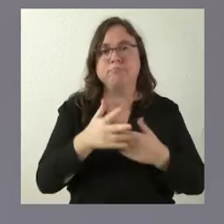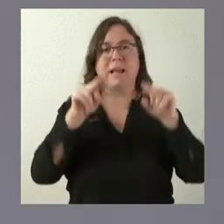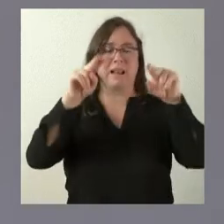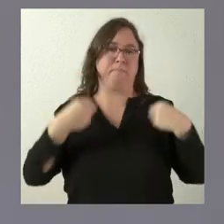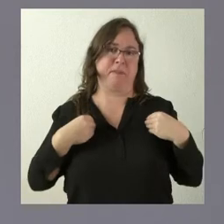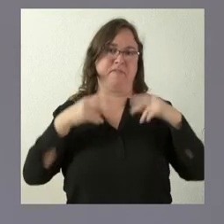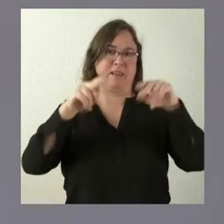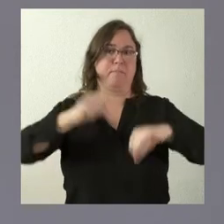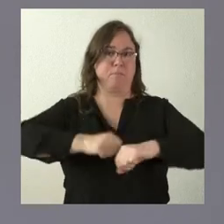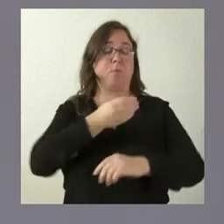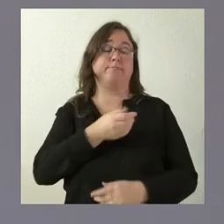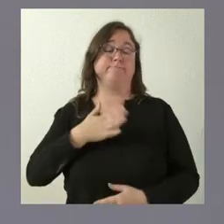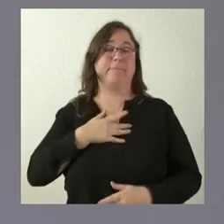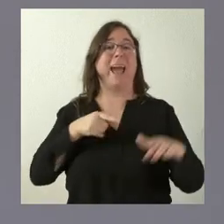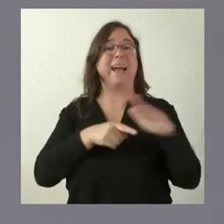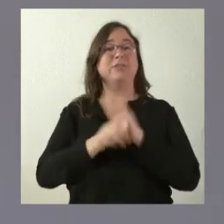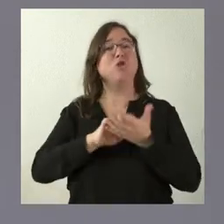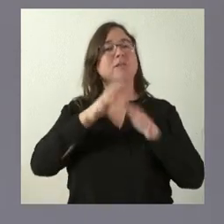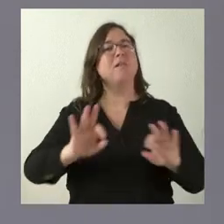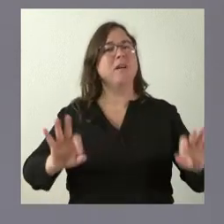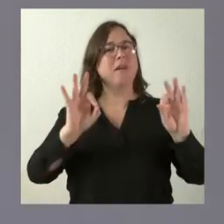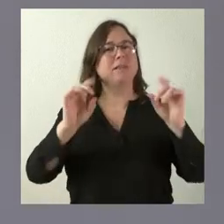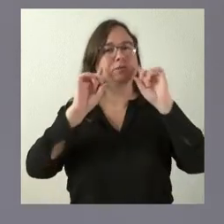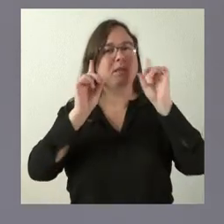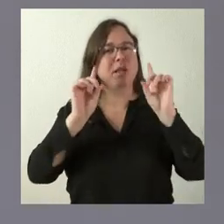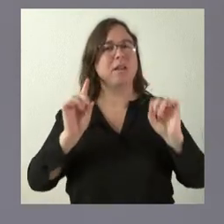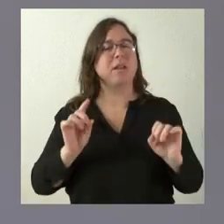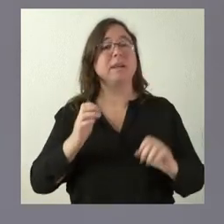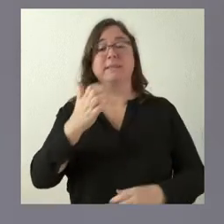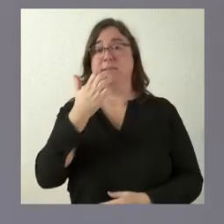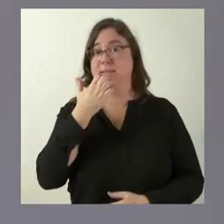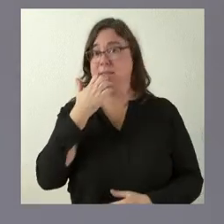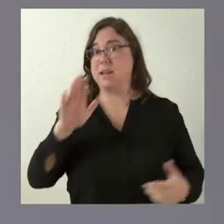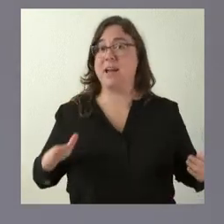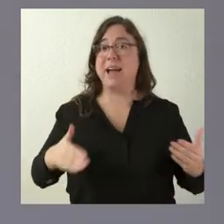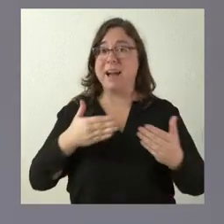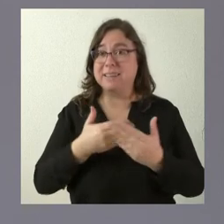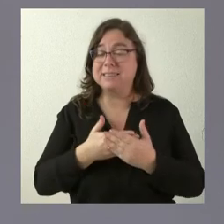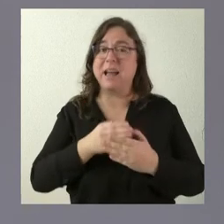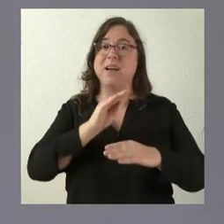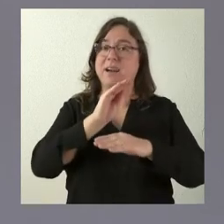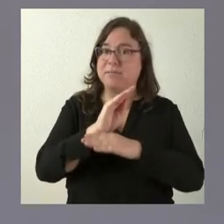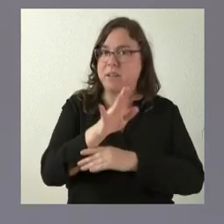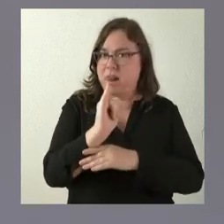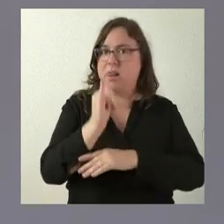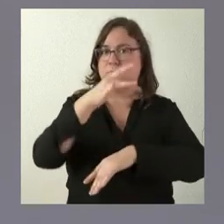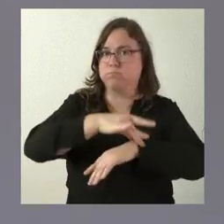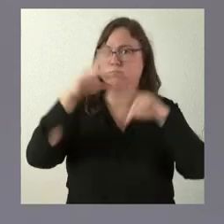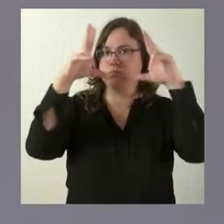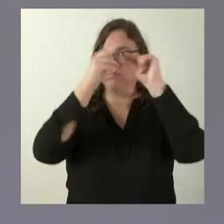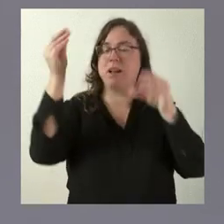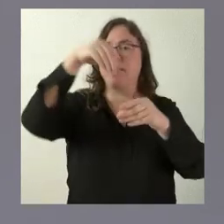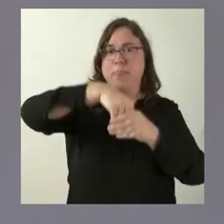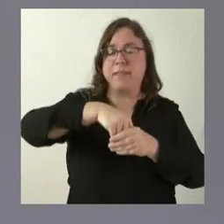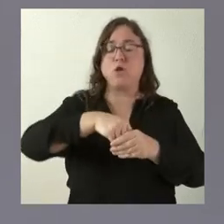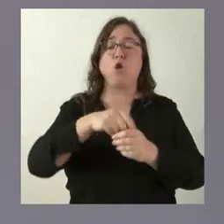mayores gestionados por la Junta de Castilla y León. Y muy particularmente, incluso más allá de la propia asistencia de ese personal sanitario dentro de la residencia de mayores,